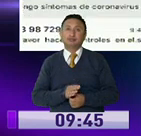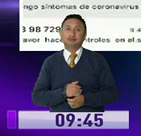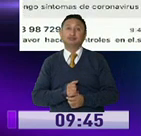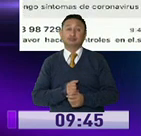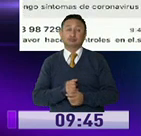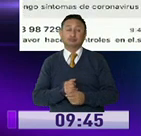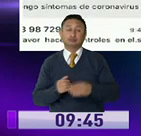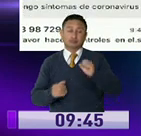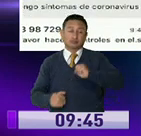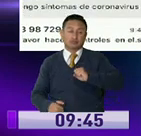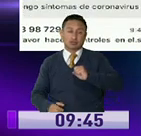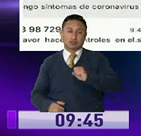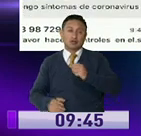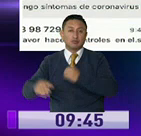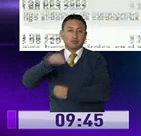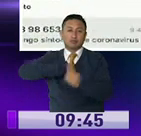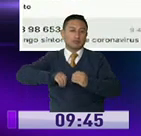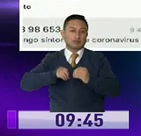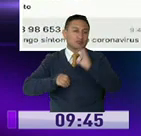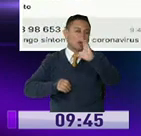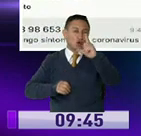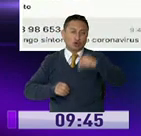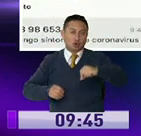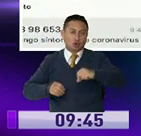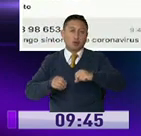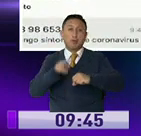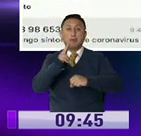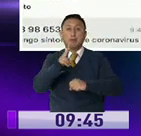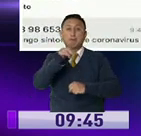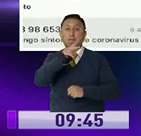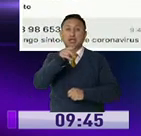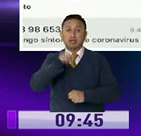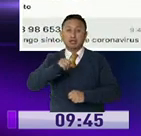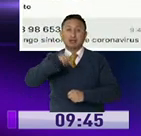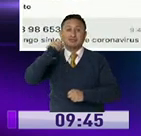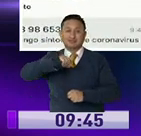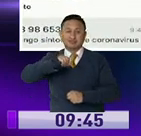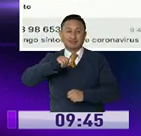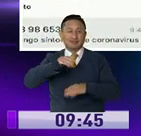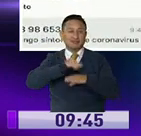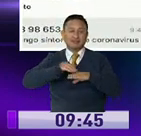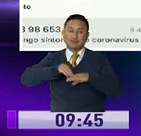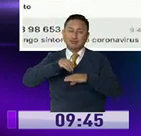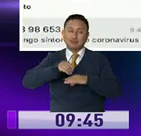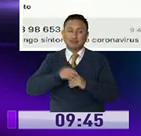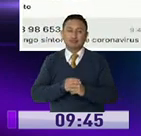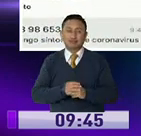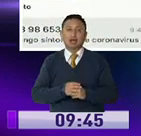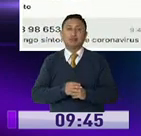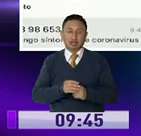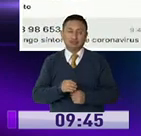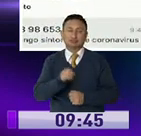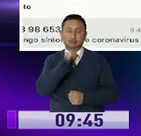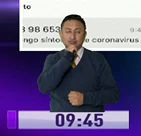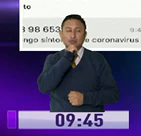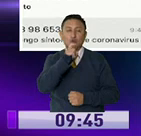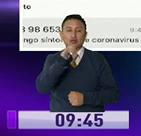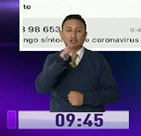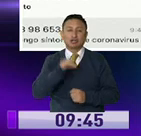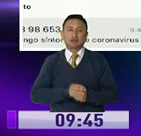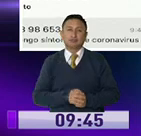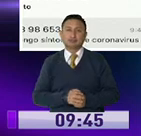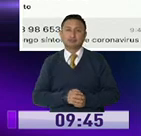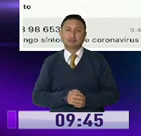Bueno, cloro. correcta. O sea, ya le estamos dando el tip. Cloro, vinagre. También el vinagre es desinfectante natural. Agua oxigenada también. Tienes toda la razón.